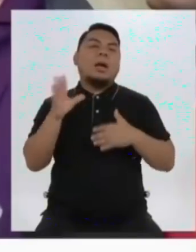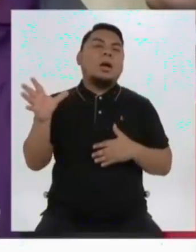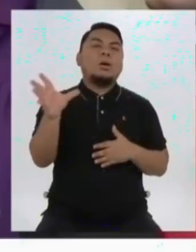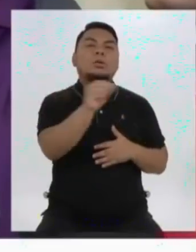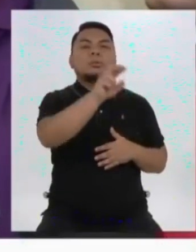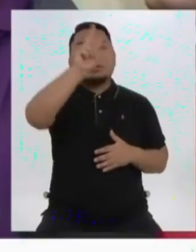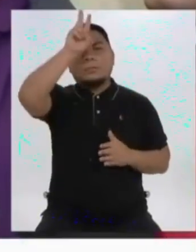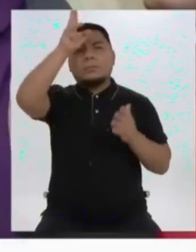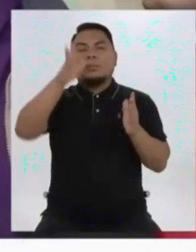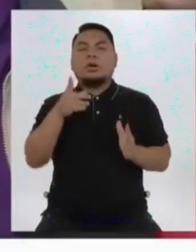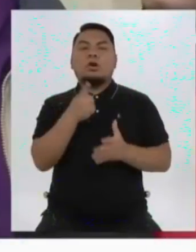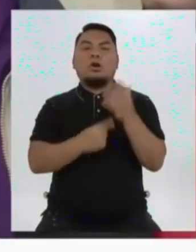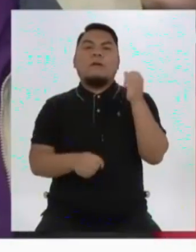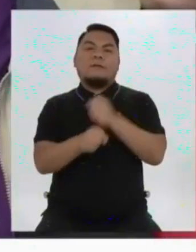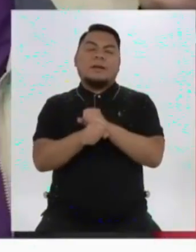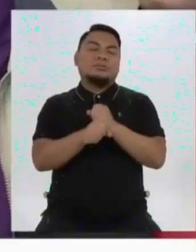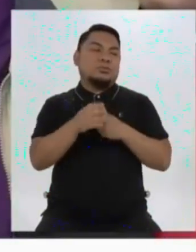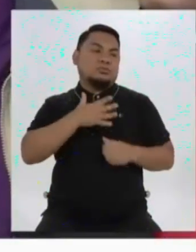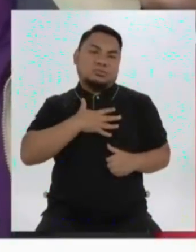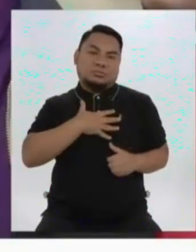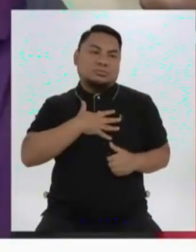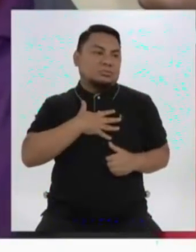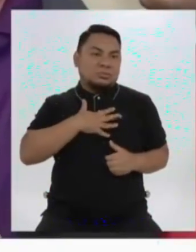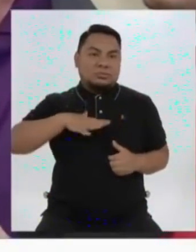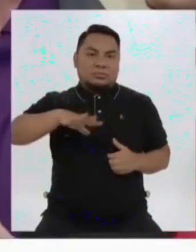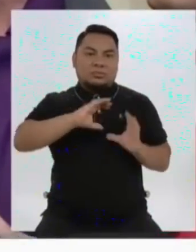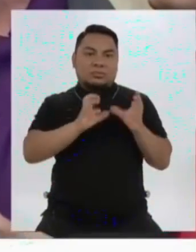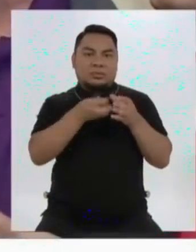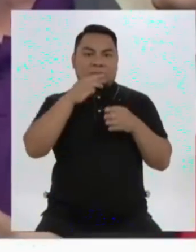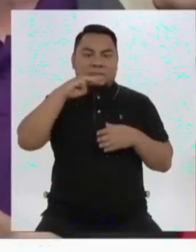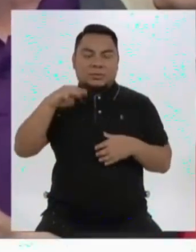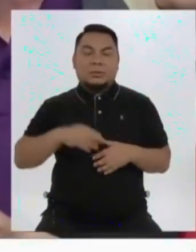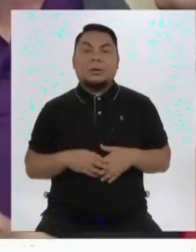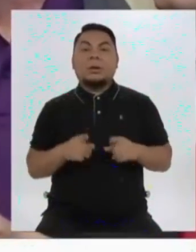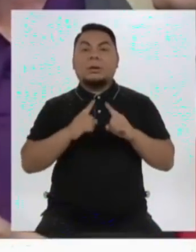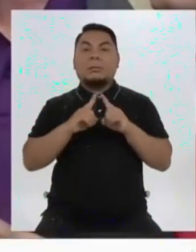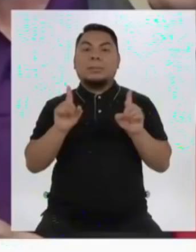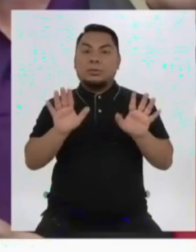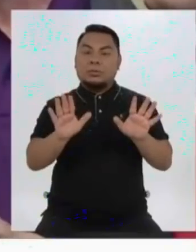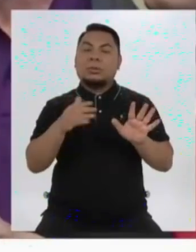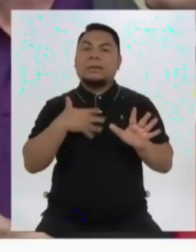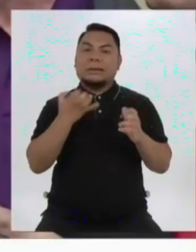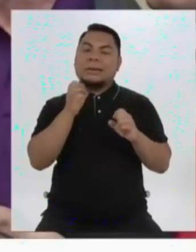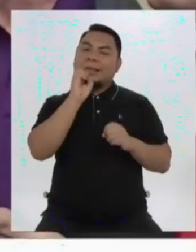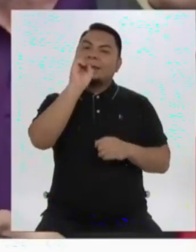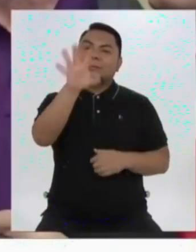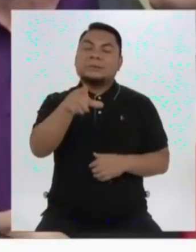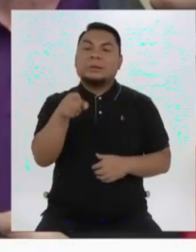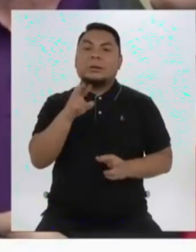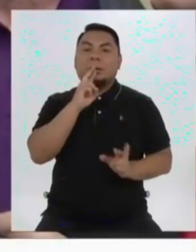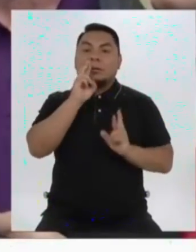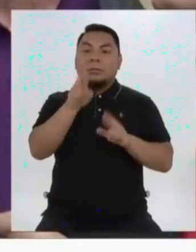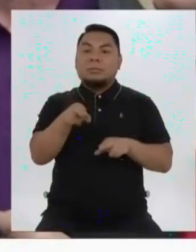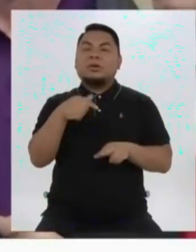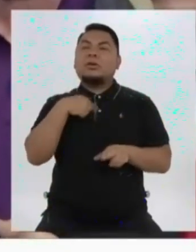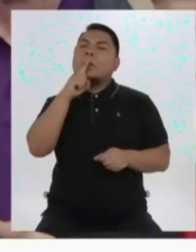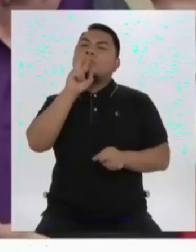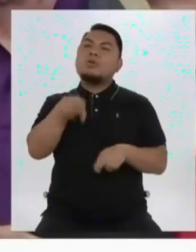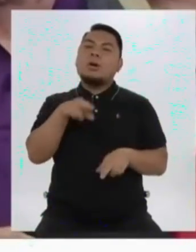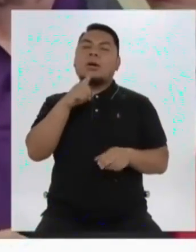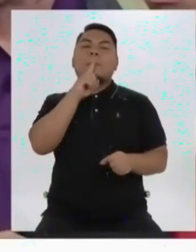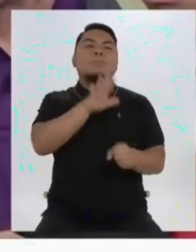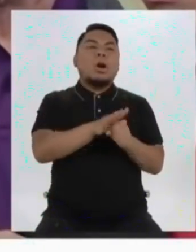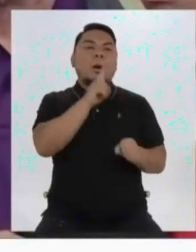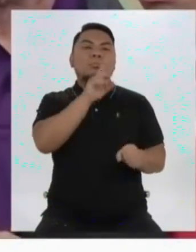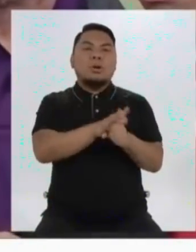peruanos que están confiando en nosotros. Pero quiero también decirles que los resultados no se pueden quedar en promesas. Y todavía